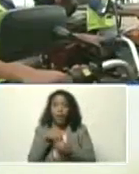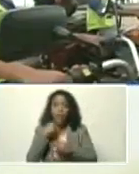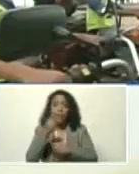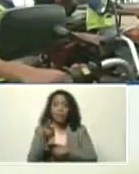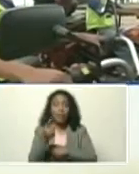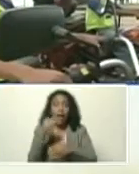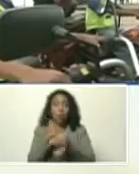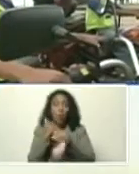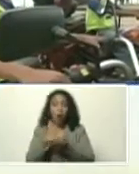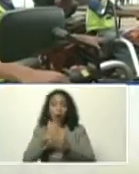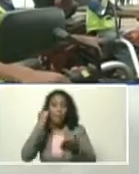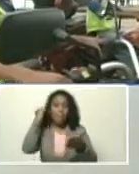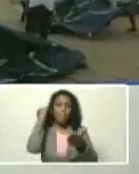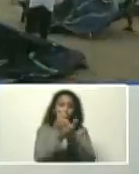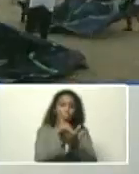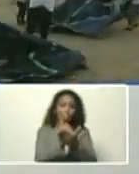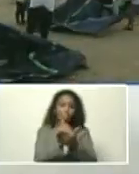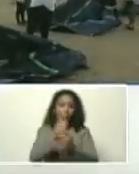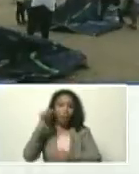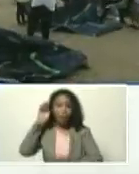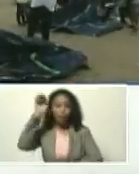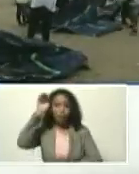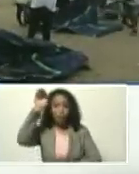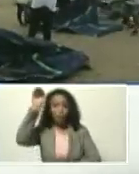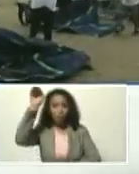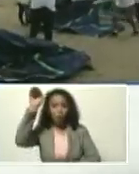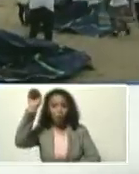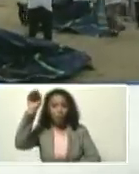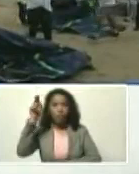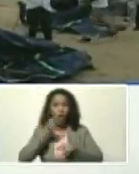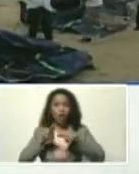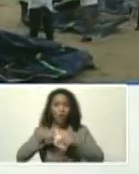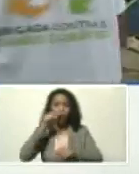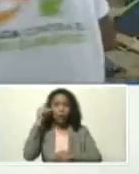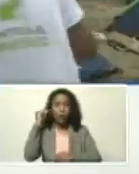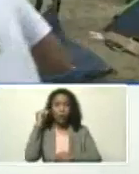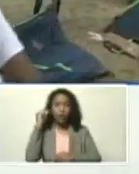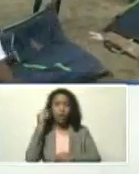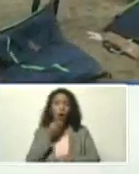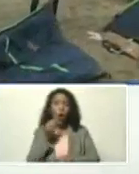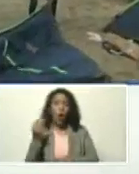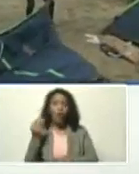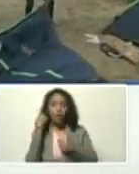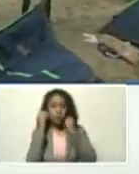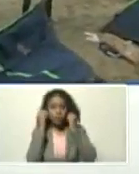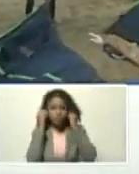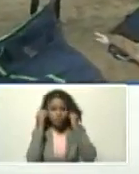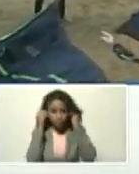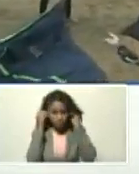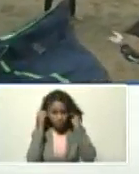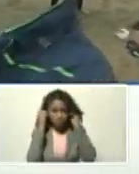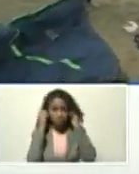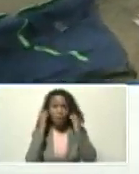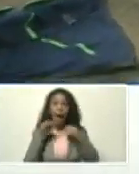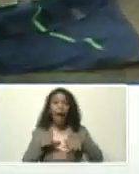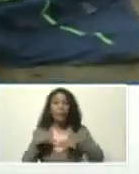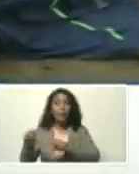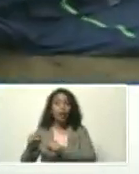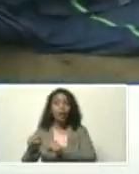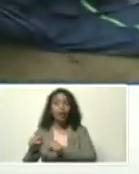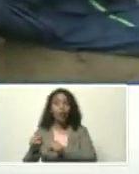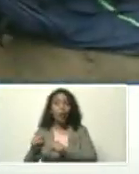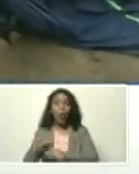apuñaleando, el futuro, de los niños, de las niñas, y de la juventud, el capitalismo,